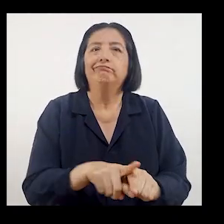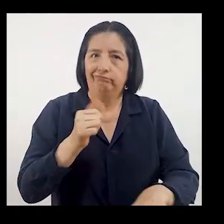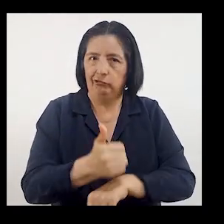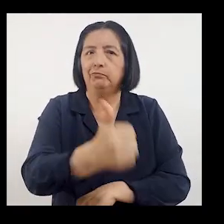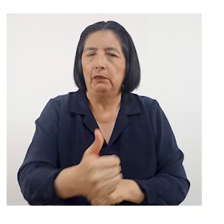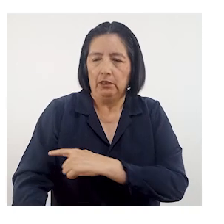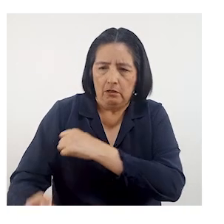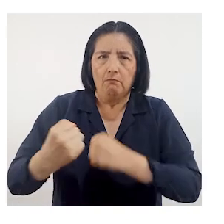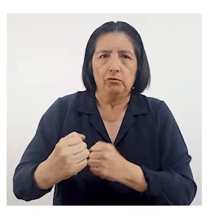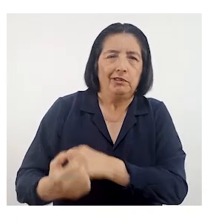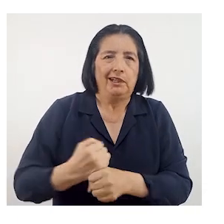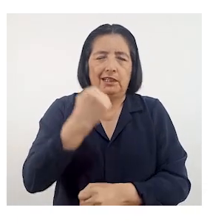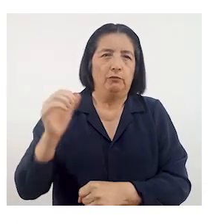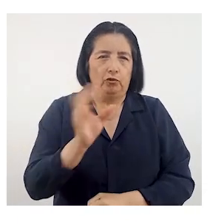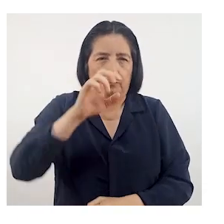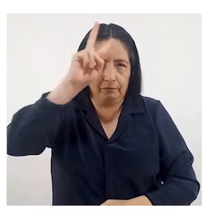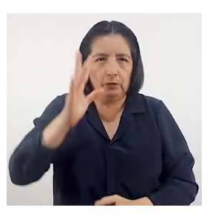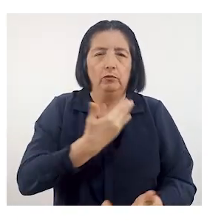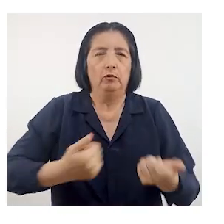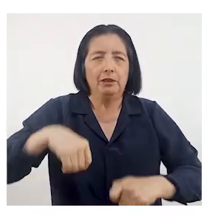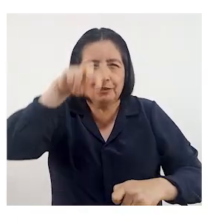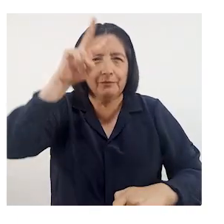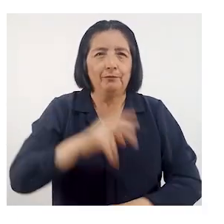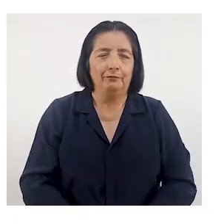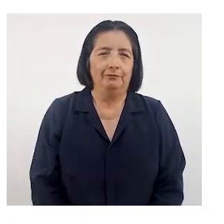eres cómplice. Ponle ponche y ganamos todos, Perú. Gobierno del Perú.